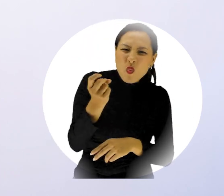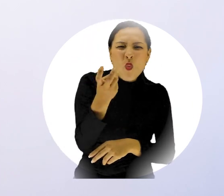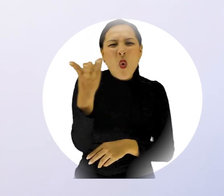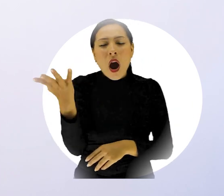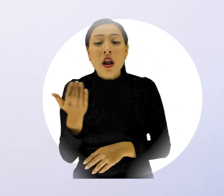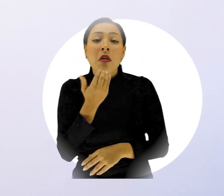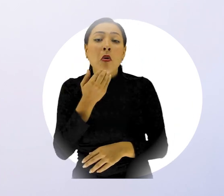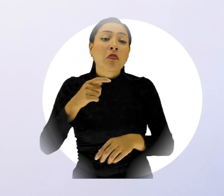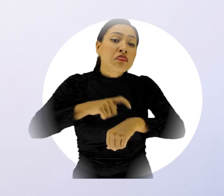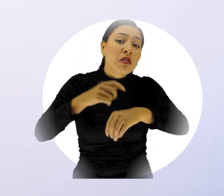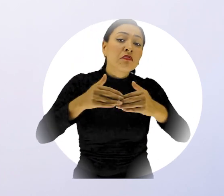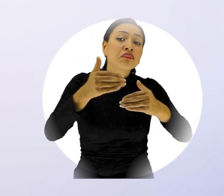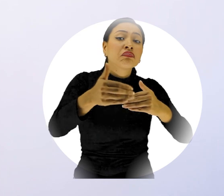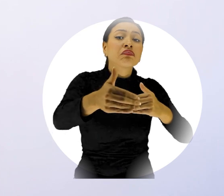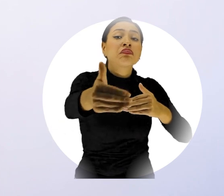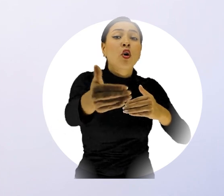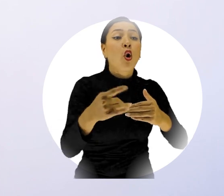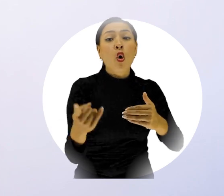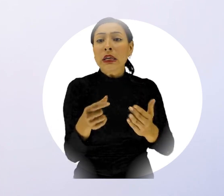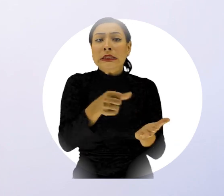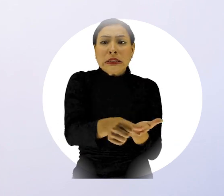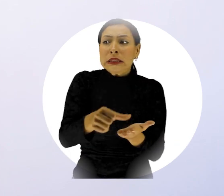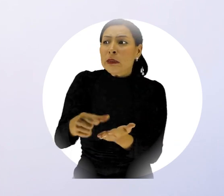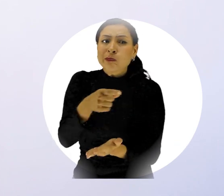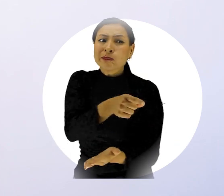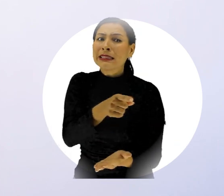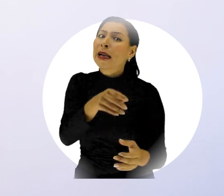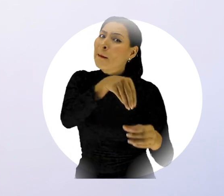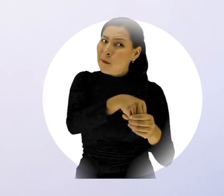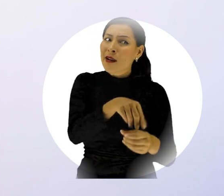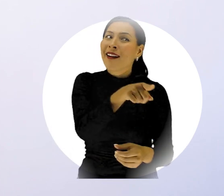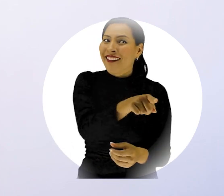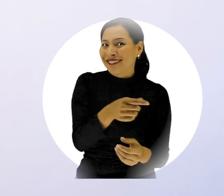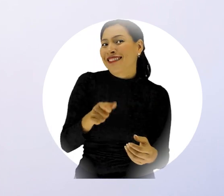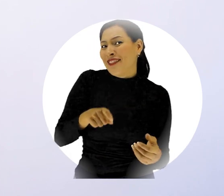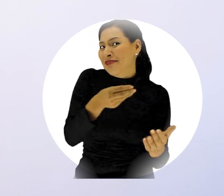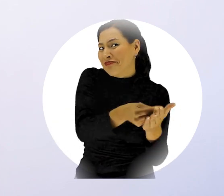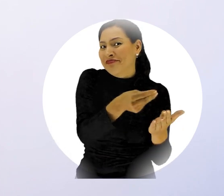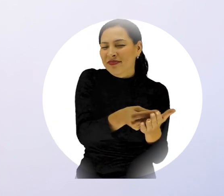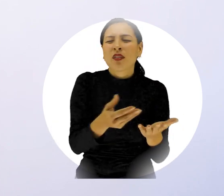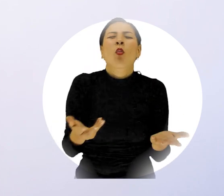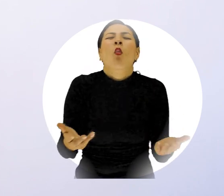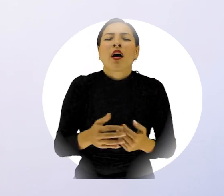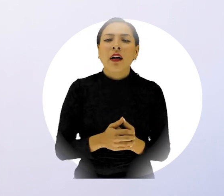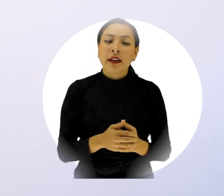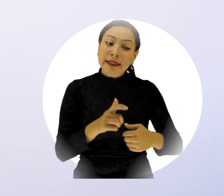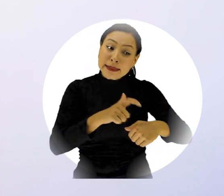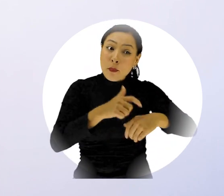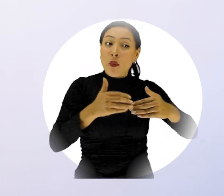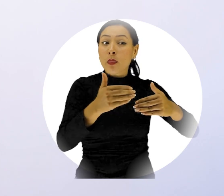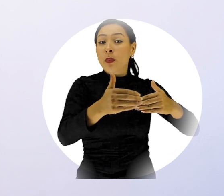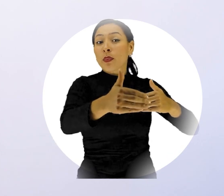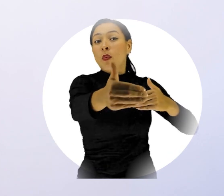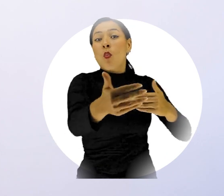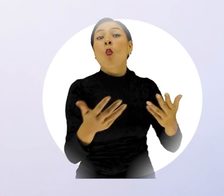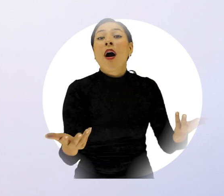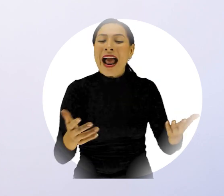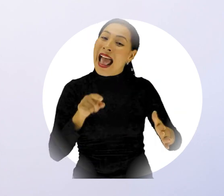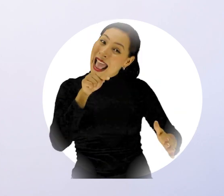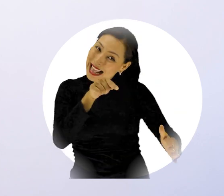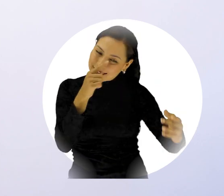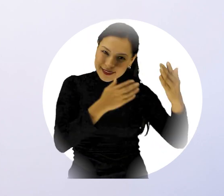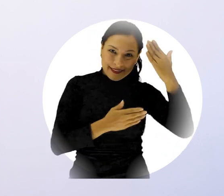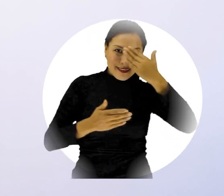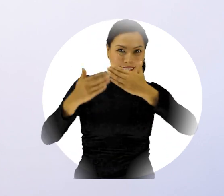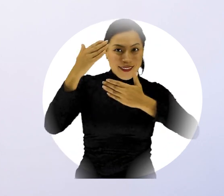mensual, cuánto tiempo falta para cumplir con tu deuda y terminarla. Y una vez realices este análisis, que suena fácil, pero toma su tiempo,